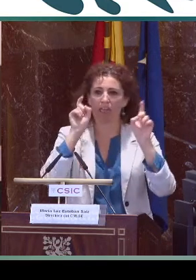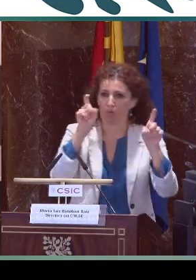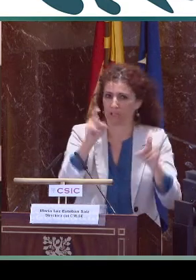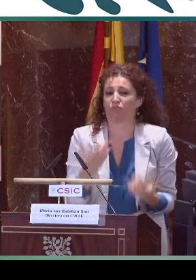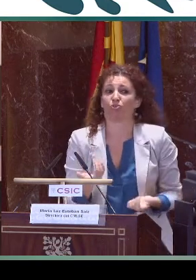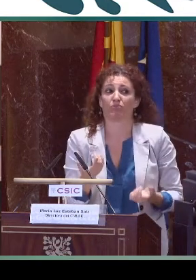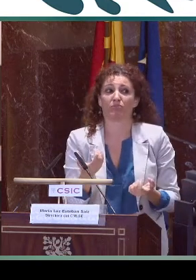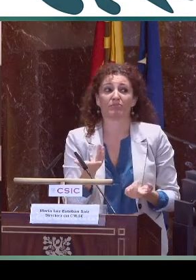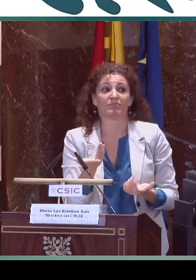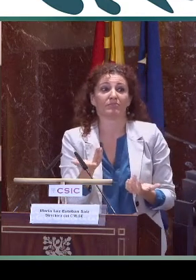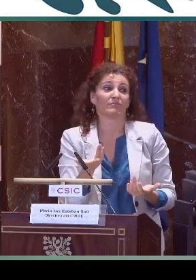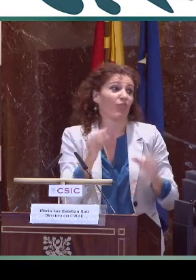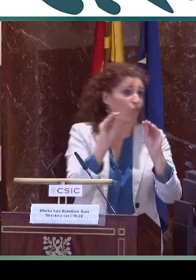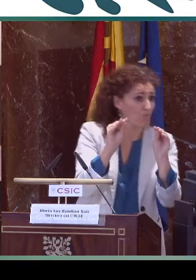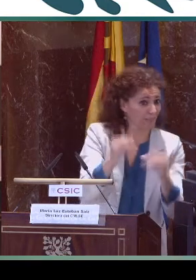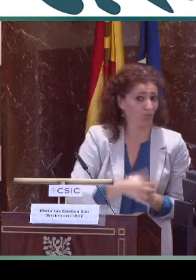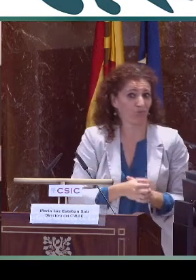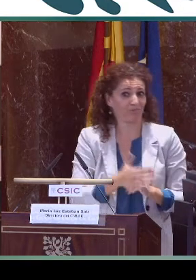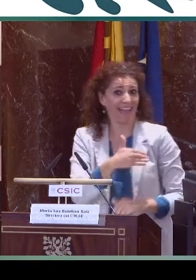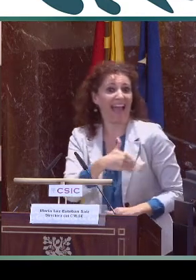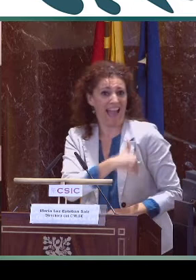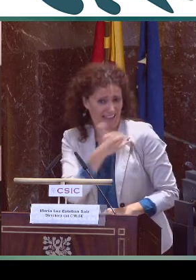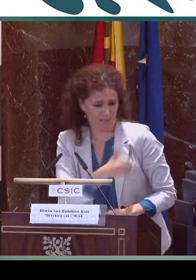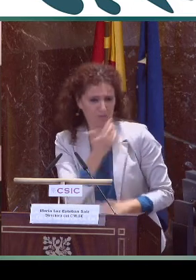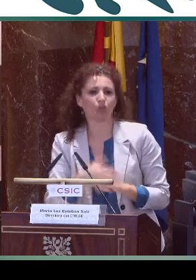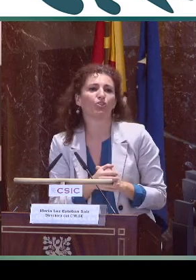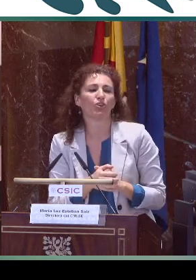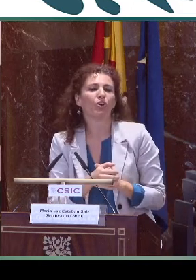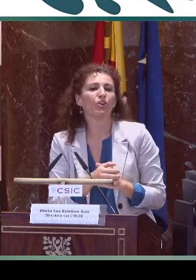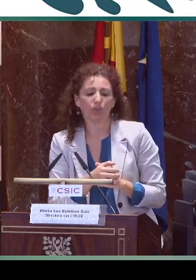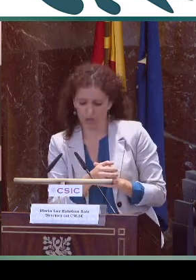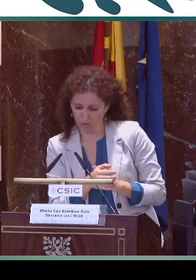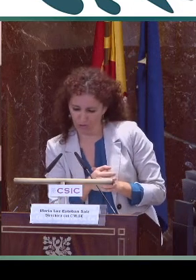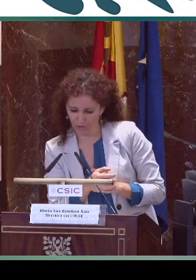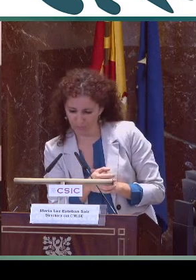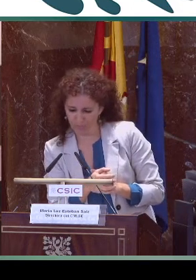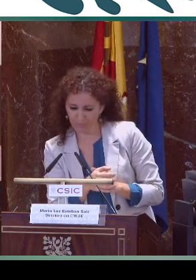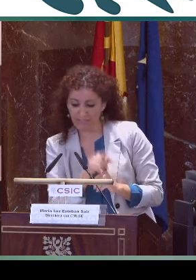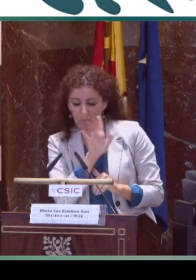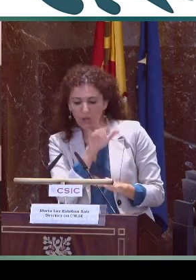debatir sobre un ámbito muy específico, el ámbito educativo, el formativo, el académico.